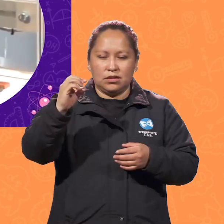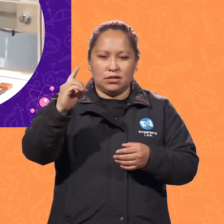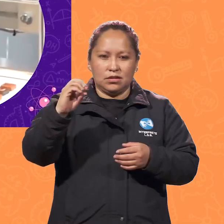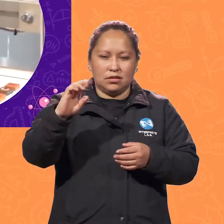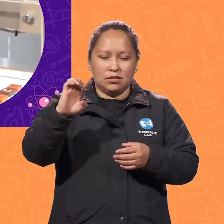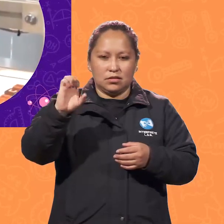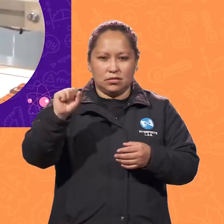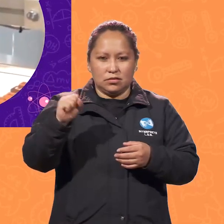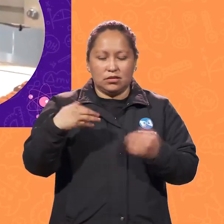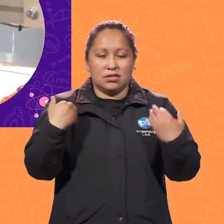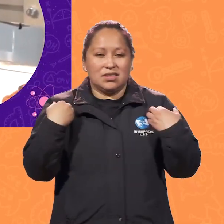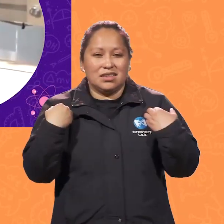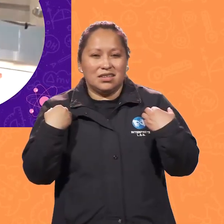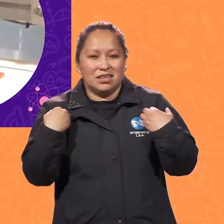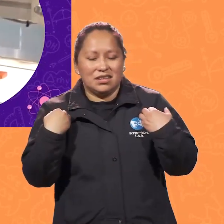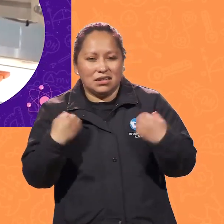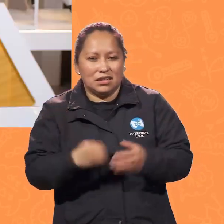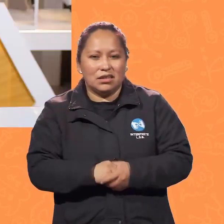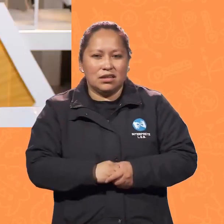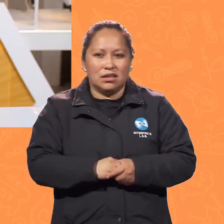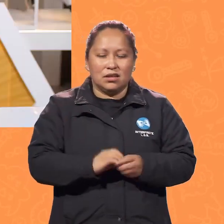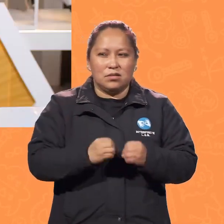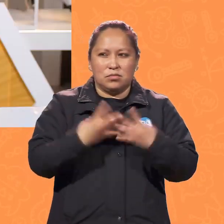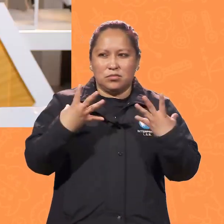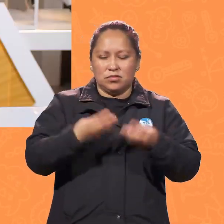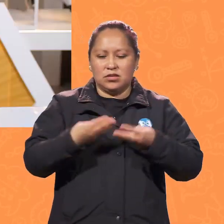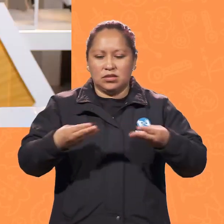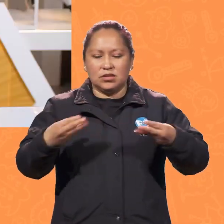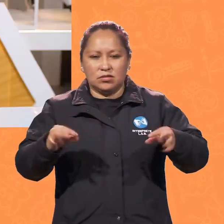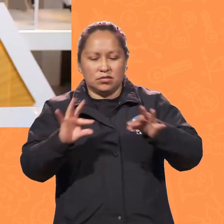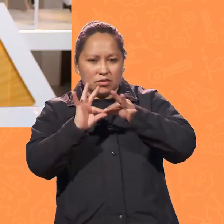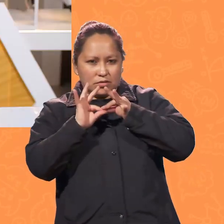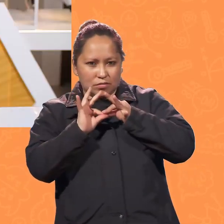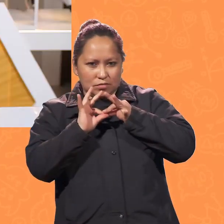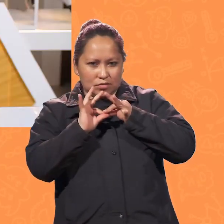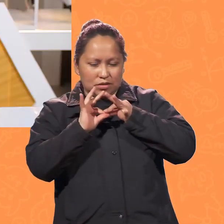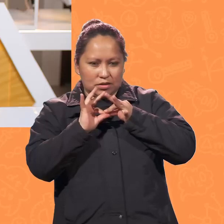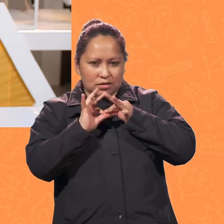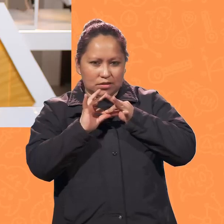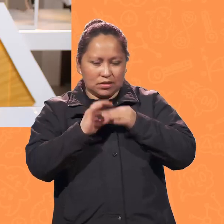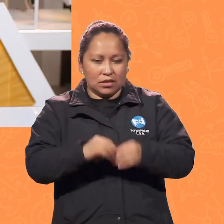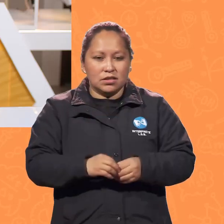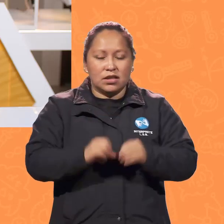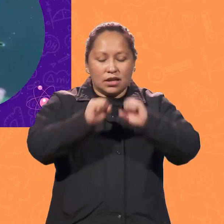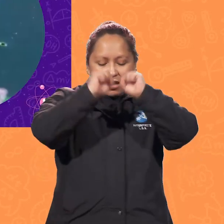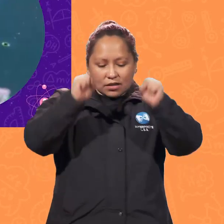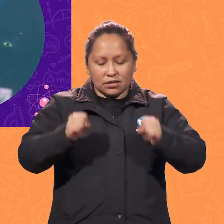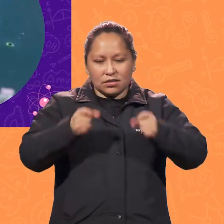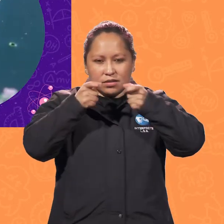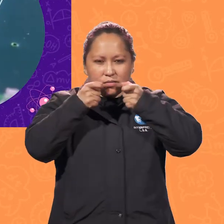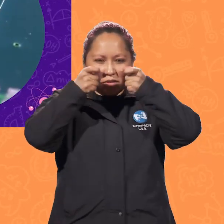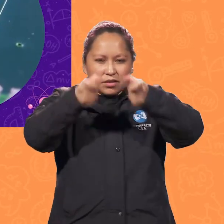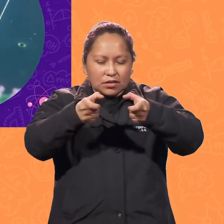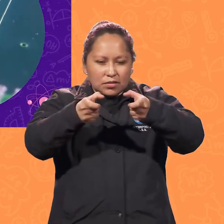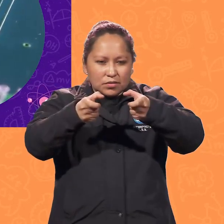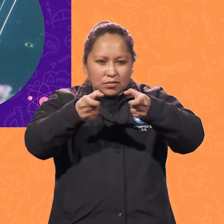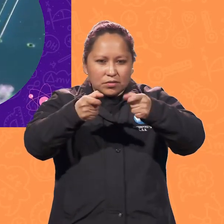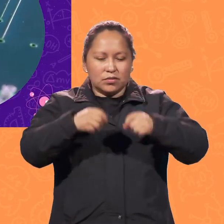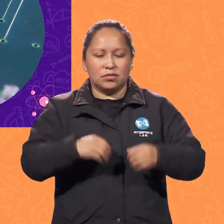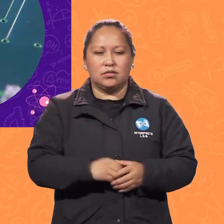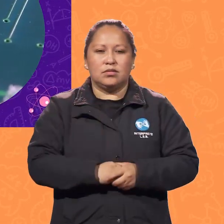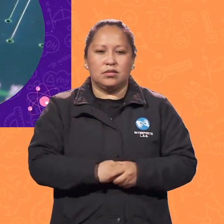compuesta por elementos sólidos unidos. Sistema de control. Es el equivalente al sistema nervioso central humano.